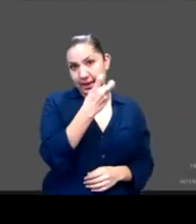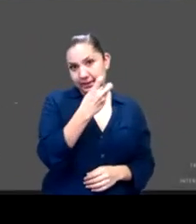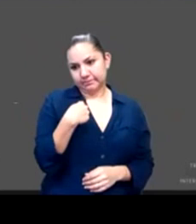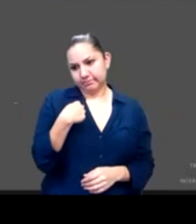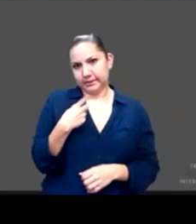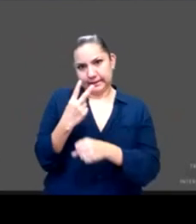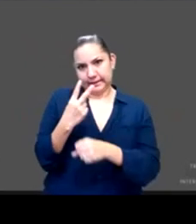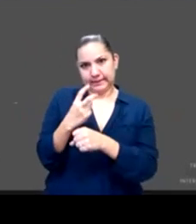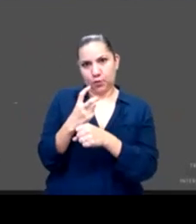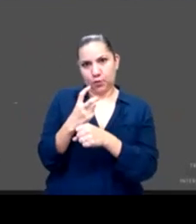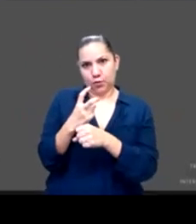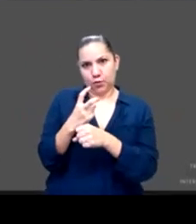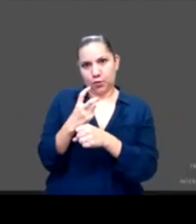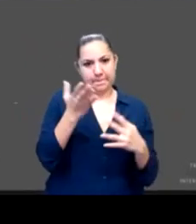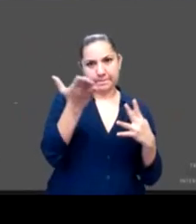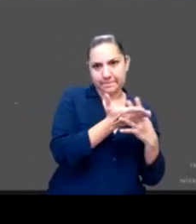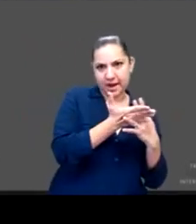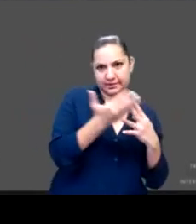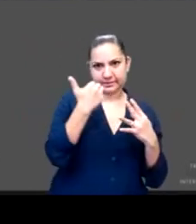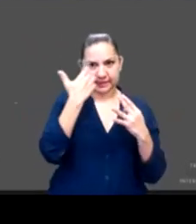yo la puedo compartir quieren que yo la comparta